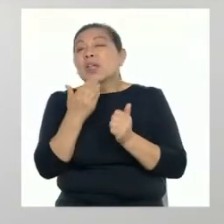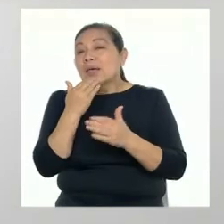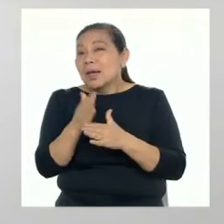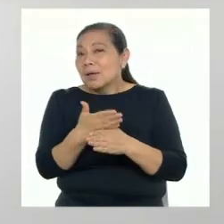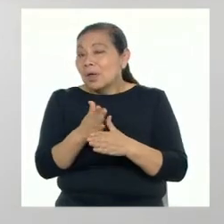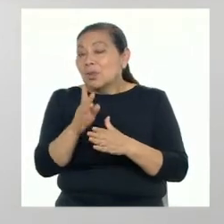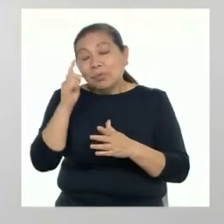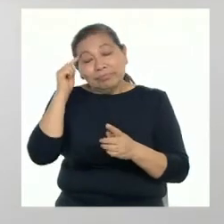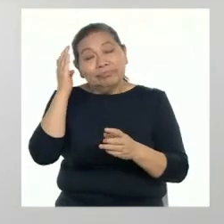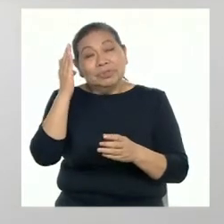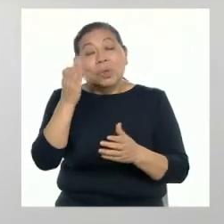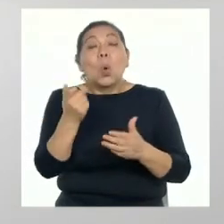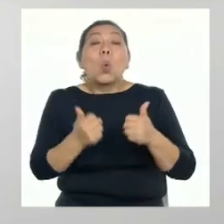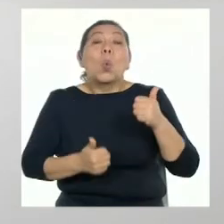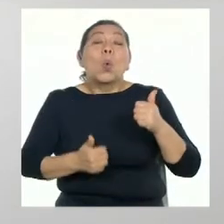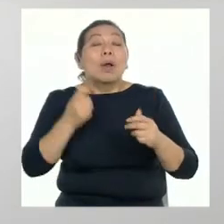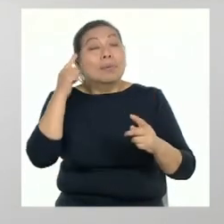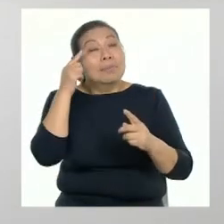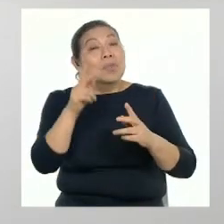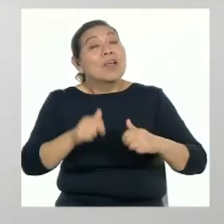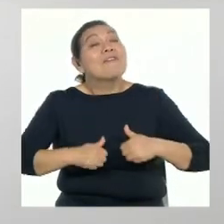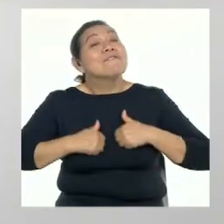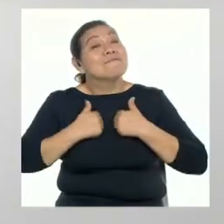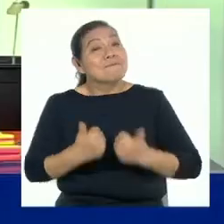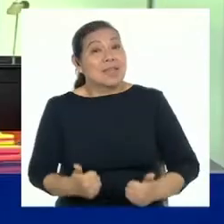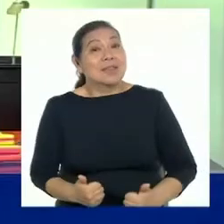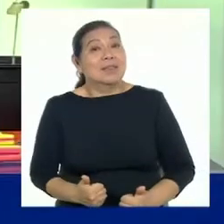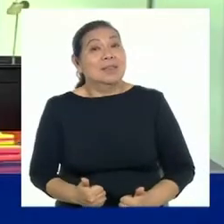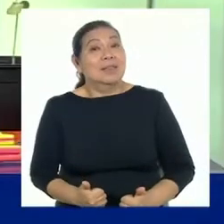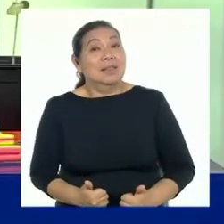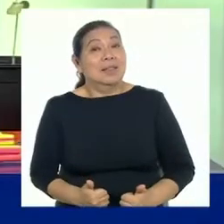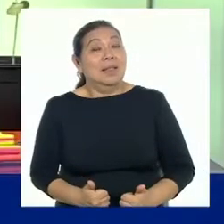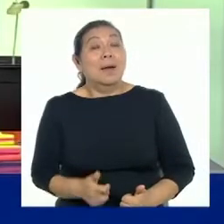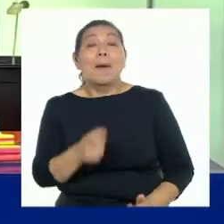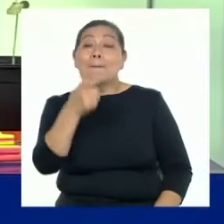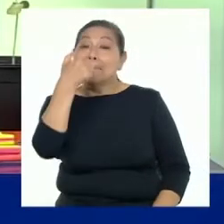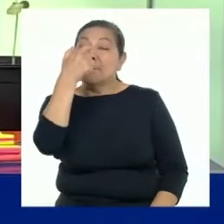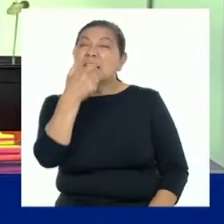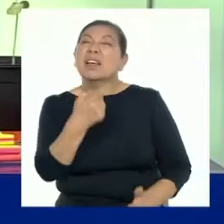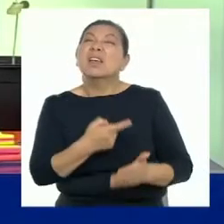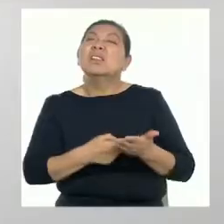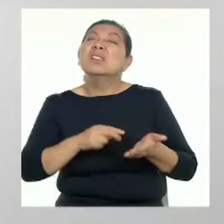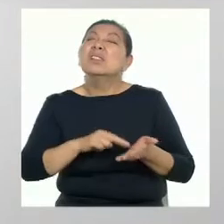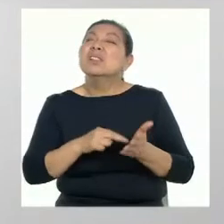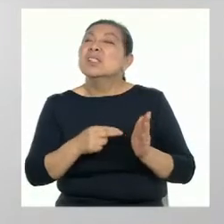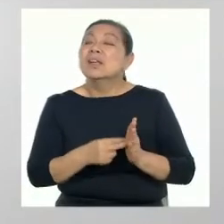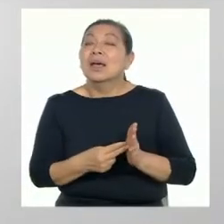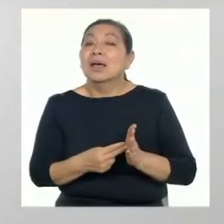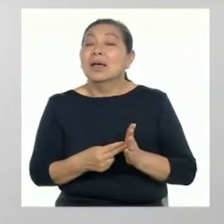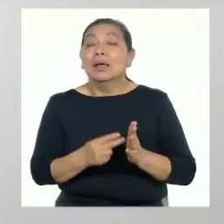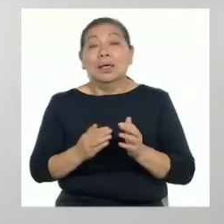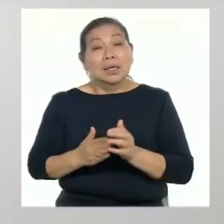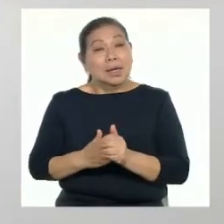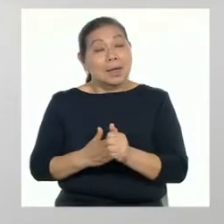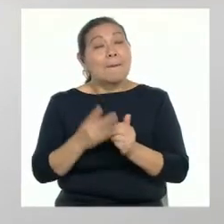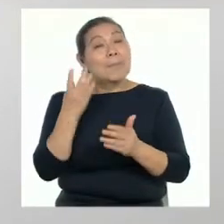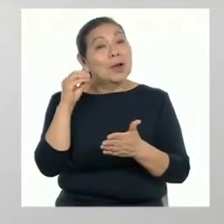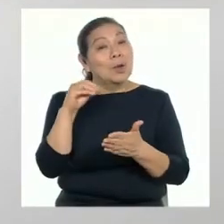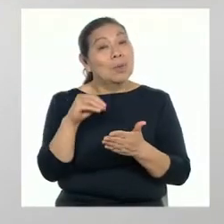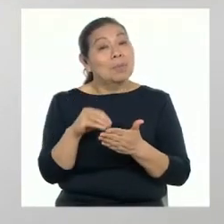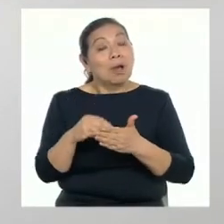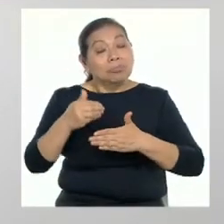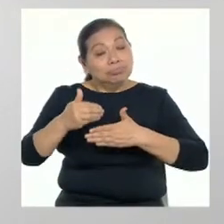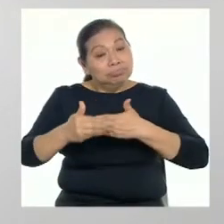compartirías tus triunfos? ¿Cuál es tu misión en la vida? ¿Y la misión personal en qué consiste? Es una guía para cumplir